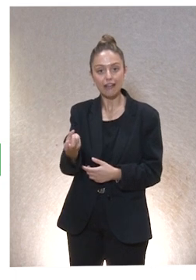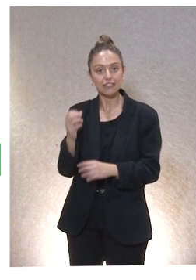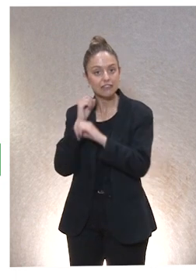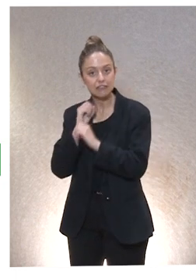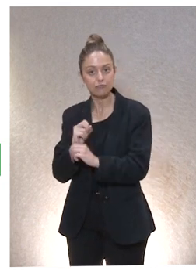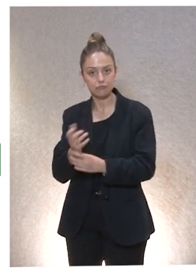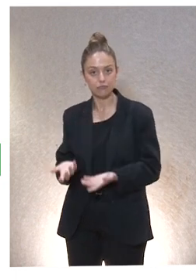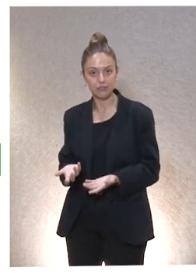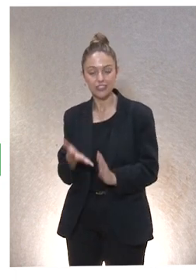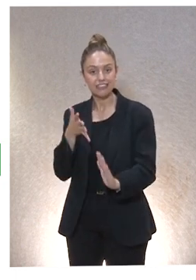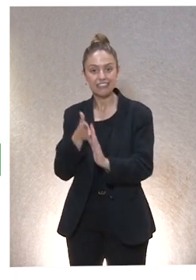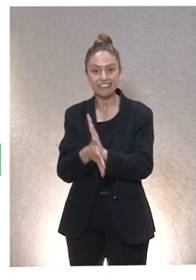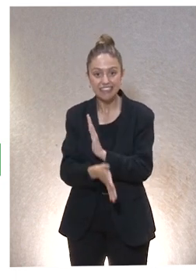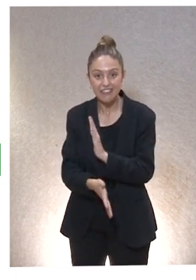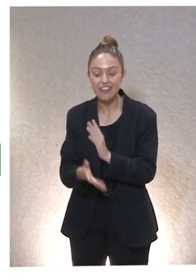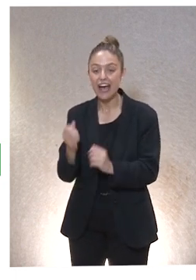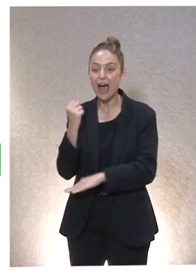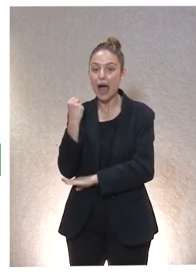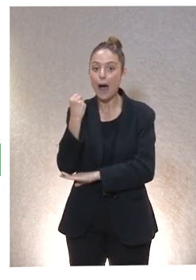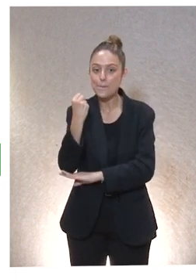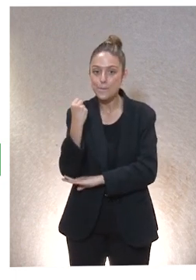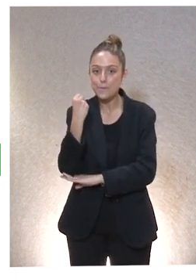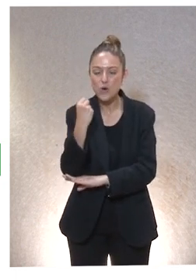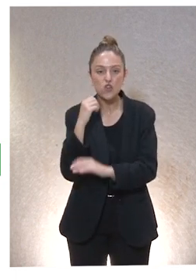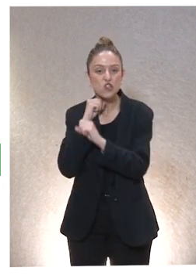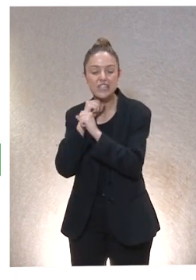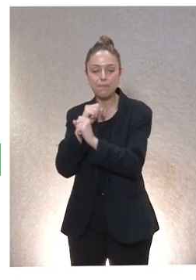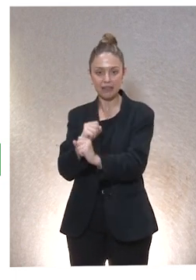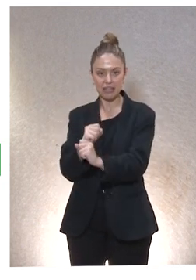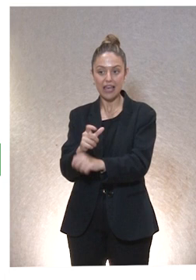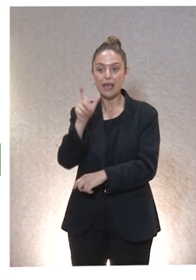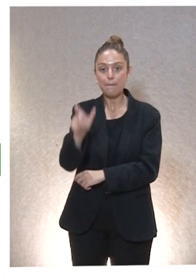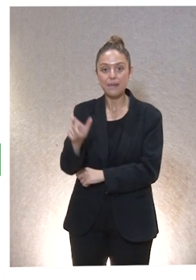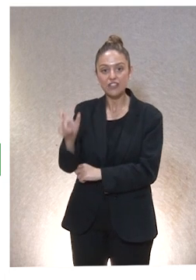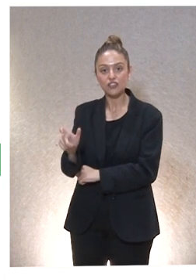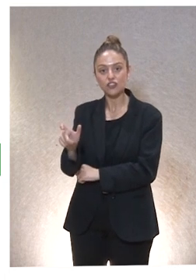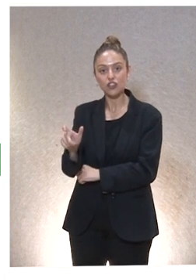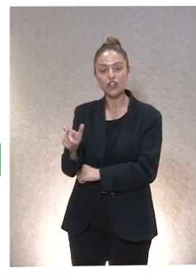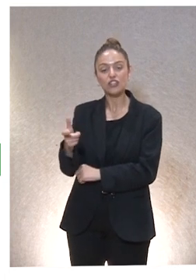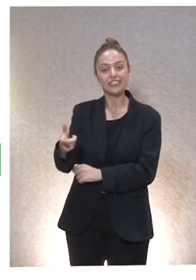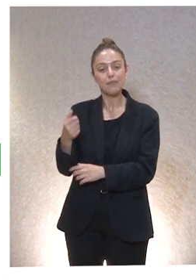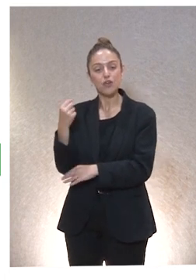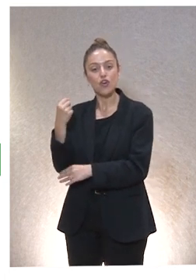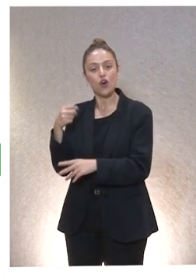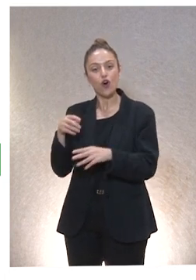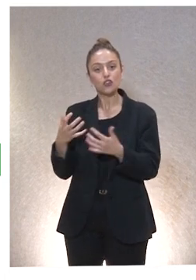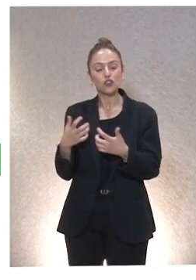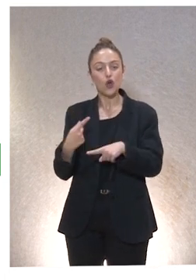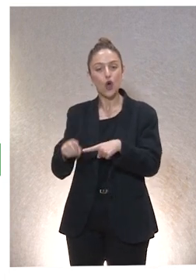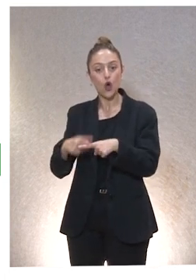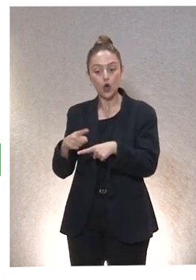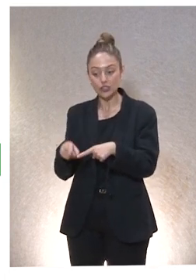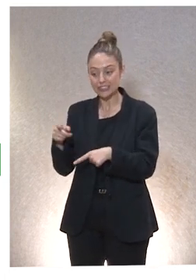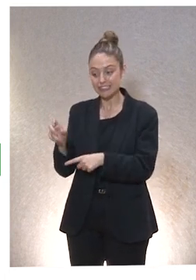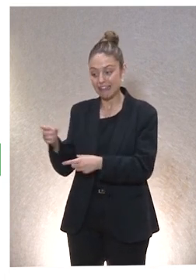personas dependientes de apoyos de otras personas y apoyos instrumentales en los que han intervenido otras personas para